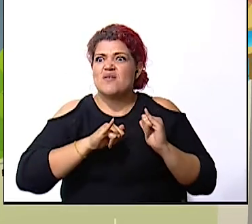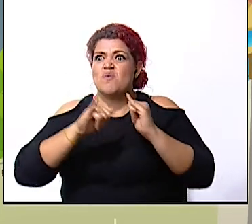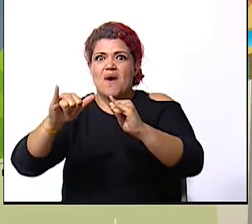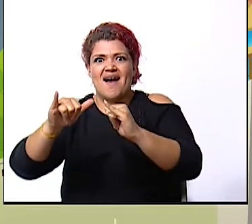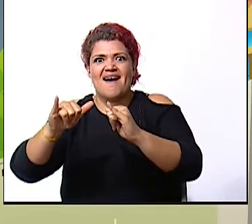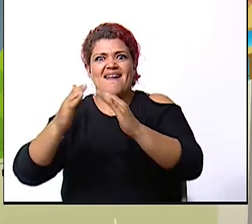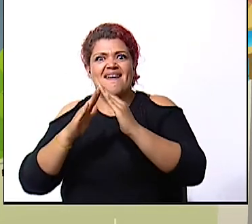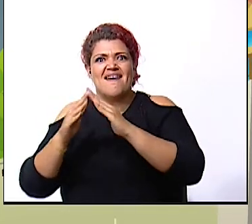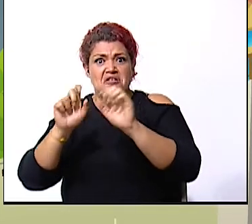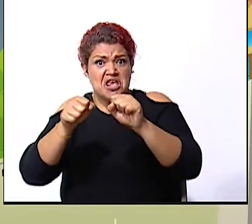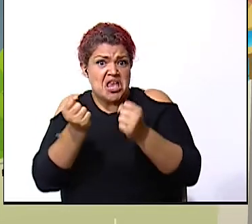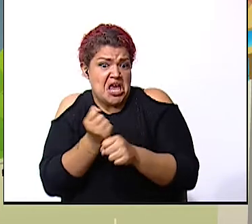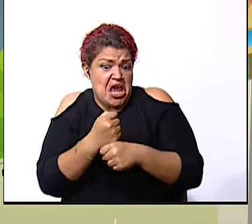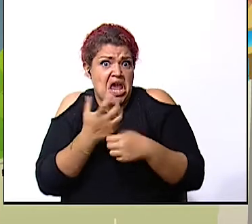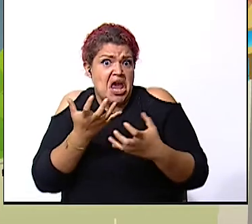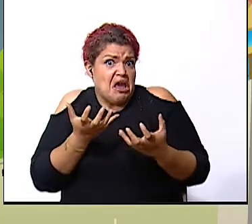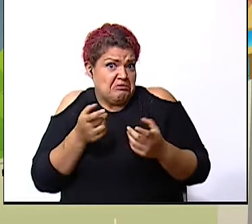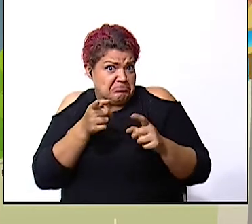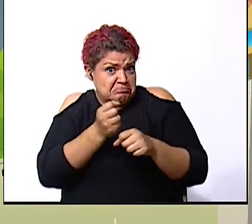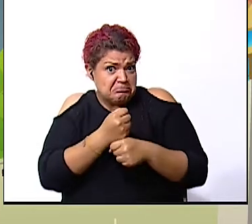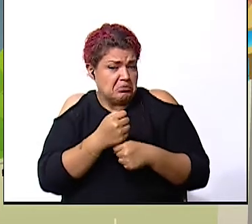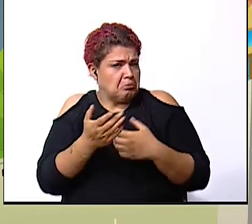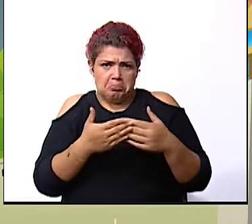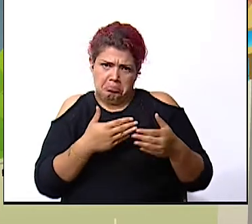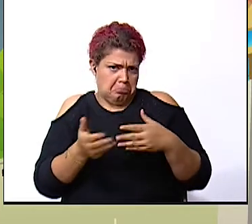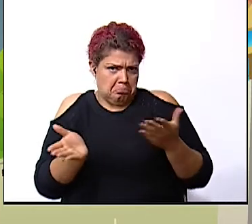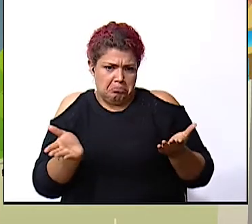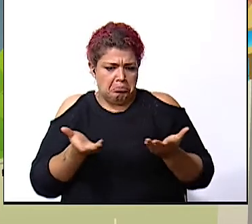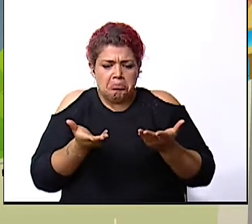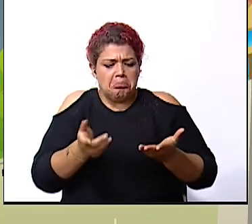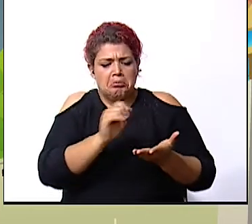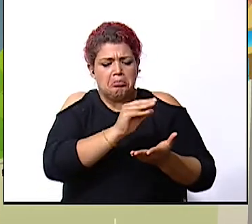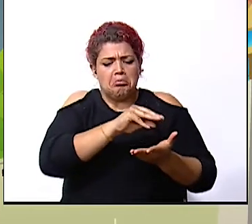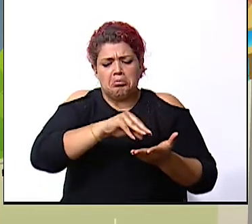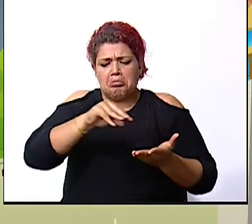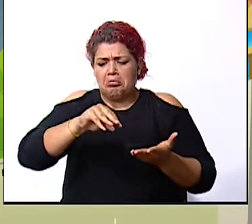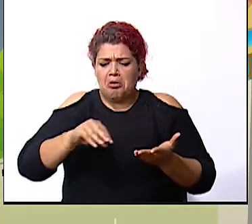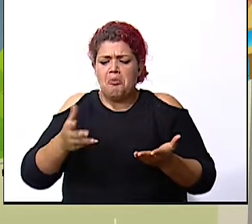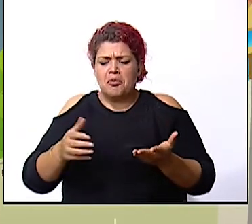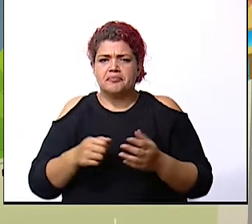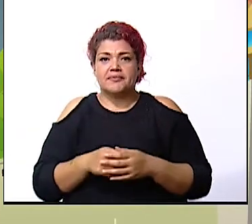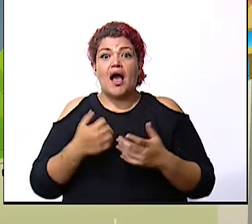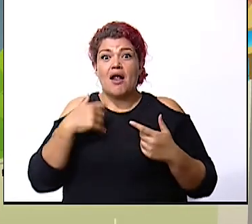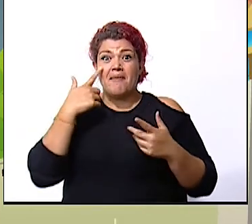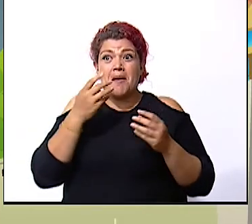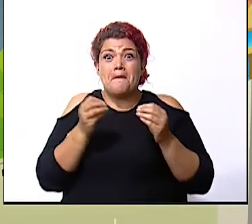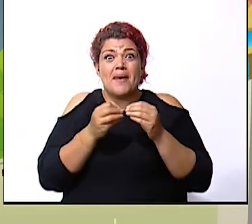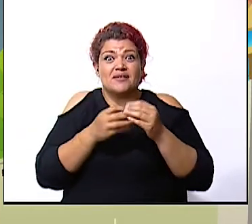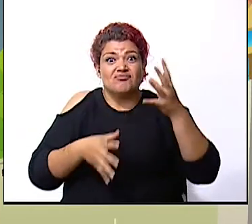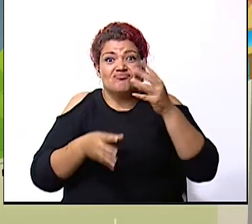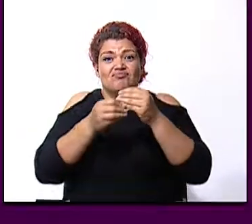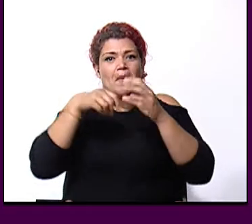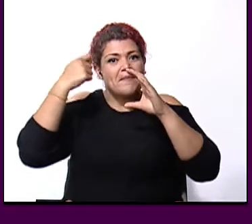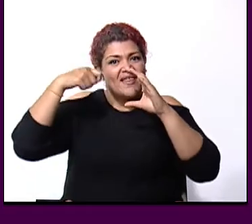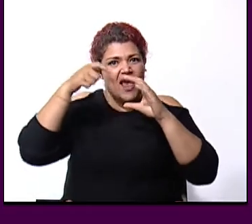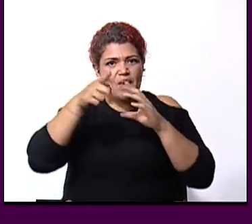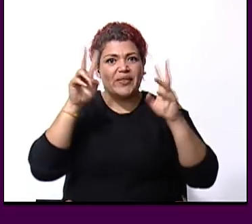para ampliar un poquito más acerca de este tema que les parece si vemos un vídeo pongan mucha atención